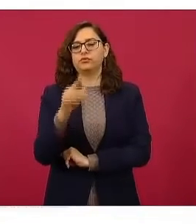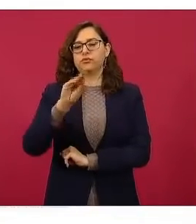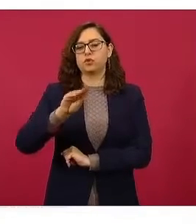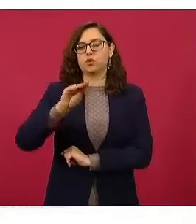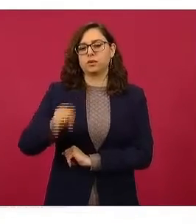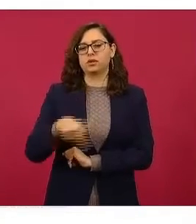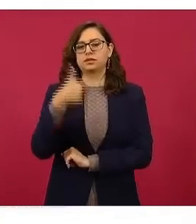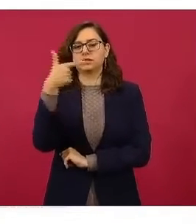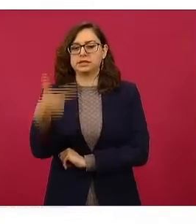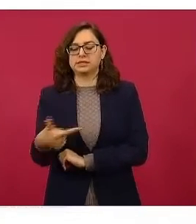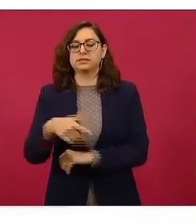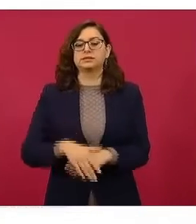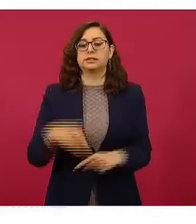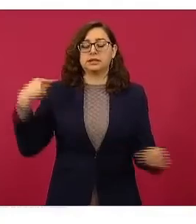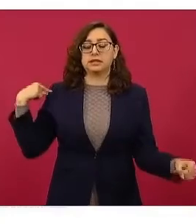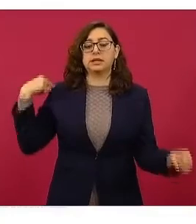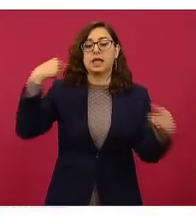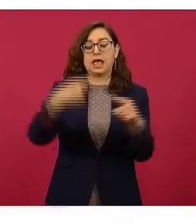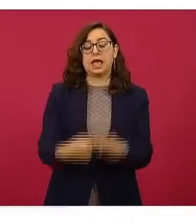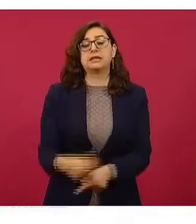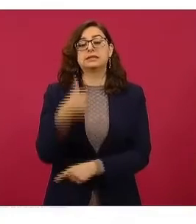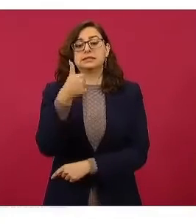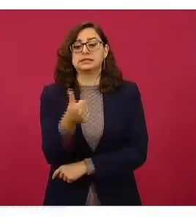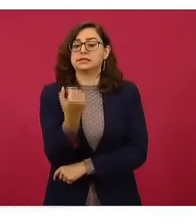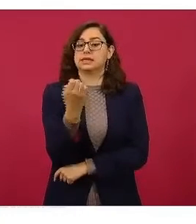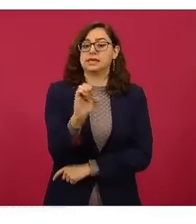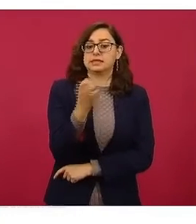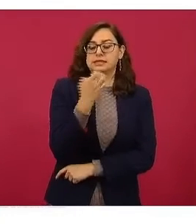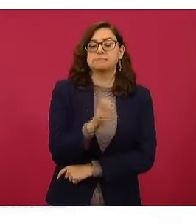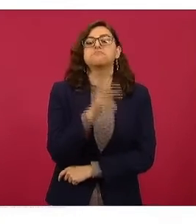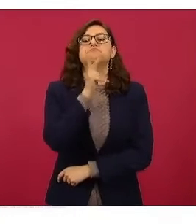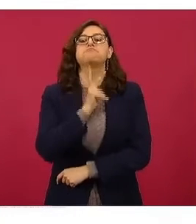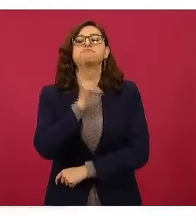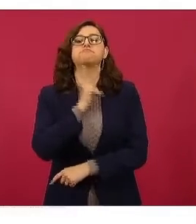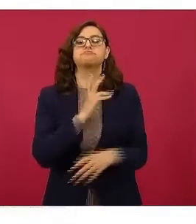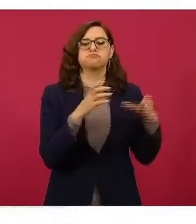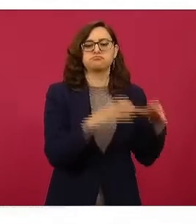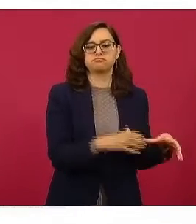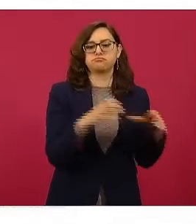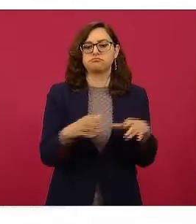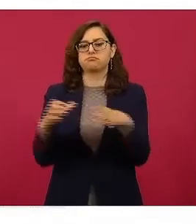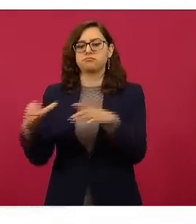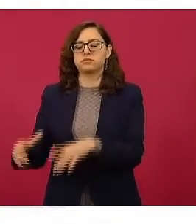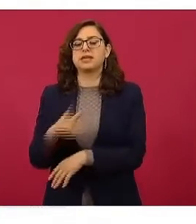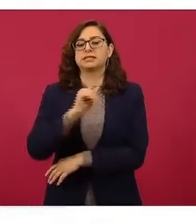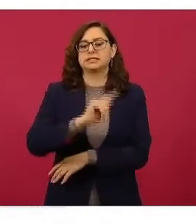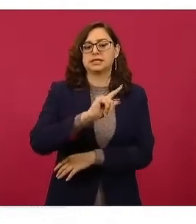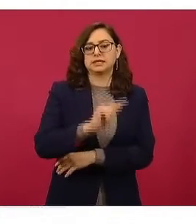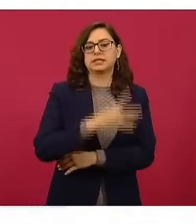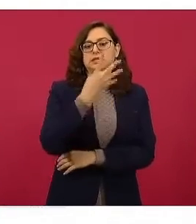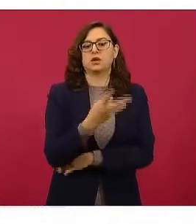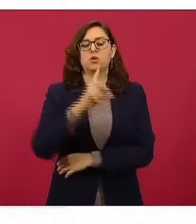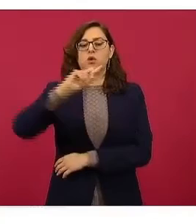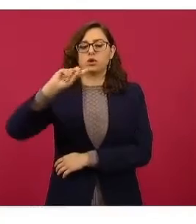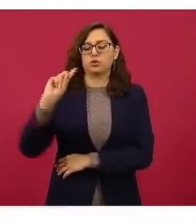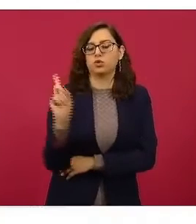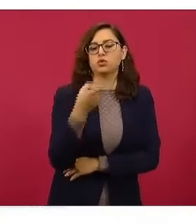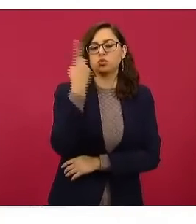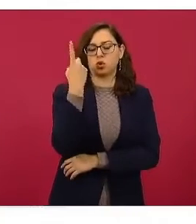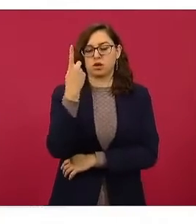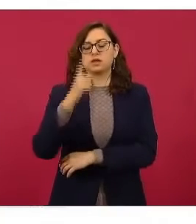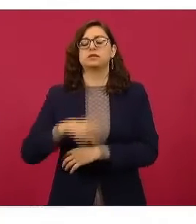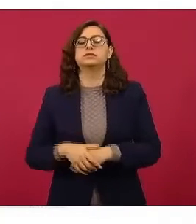corte el día 6 de enero el precio de la mezcla mexicana de petróleo, el barril a 74 dólares con 12 centavos de dólar.